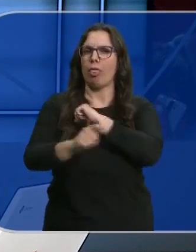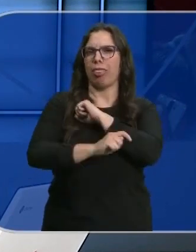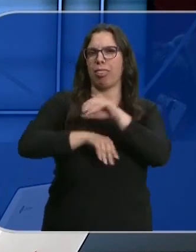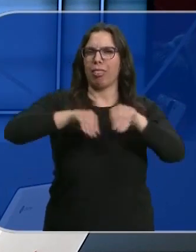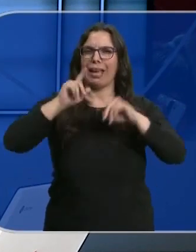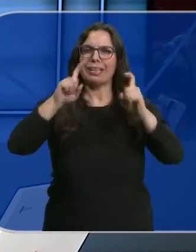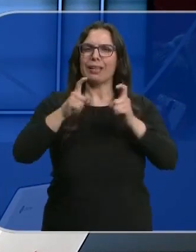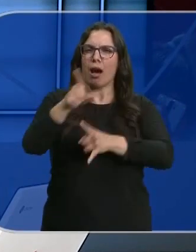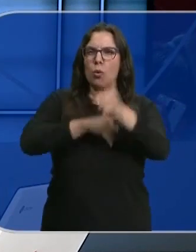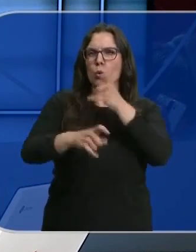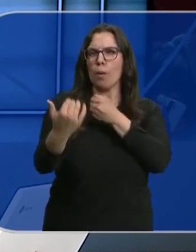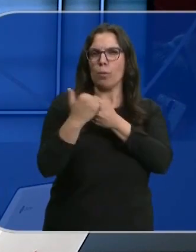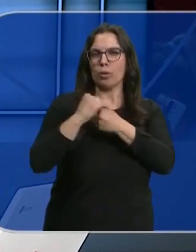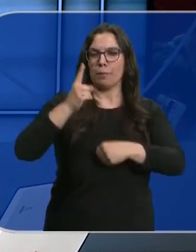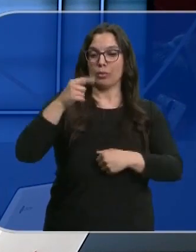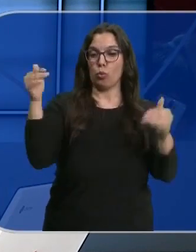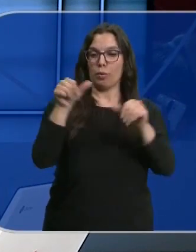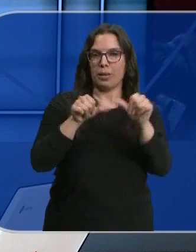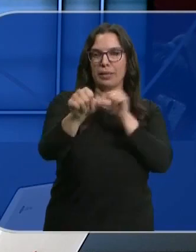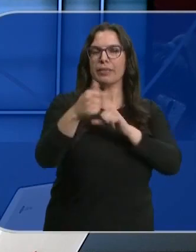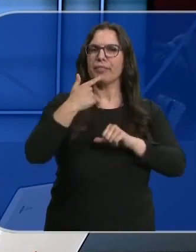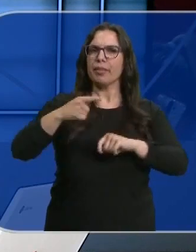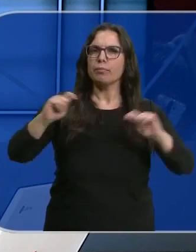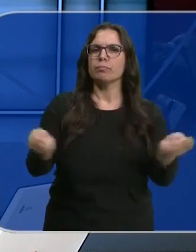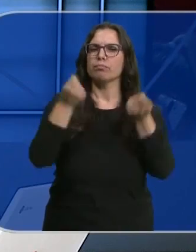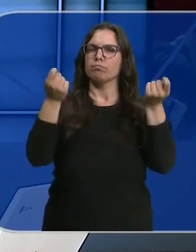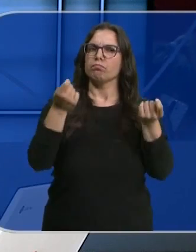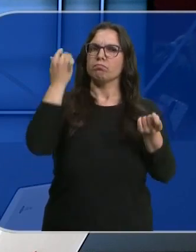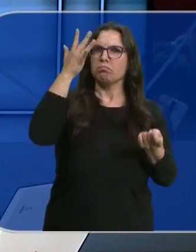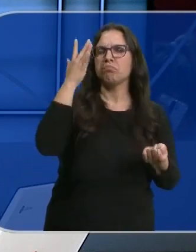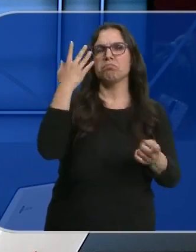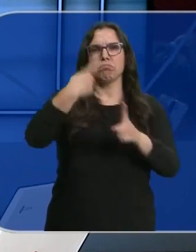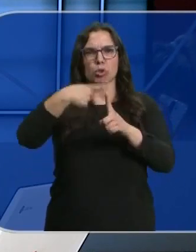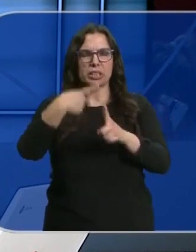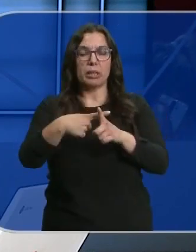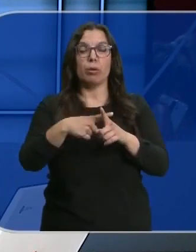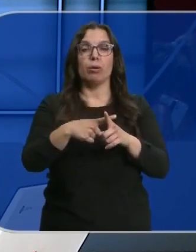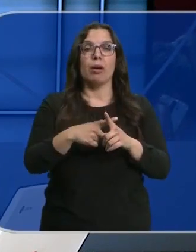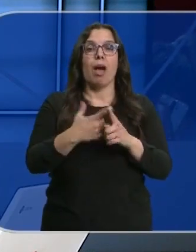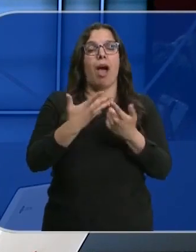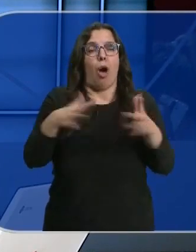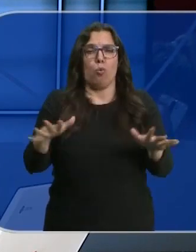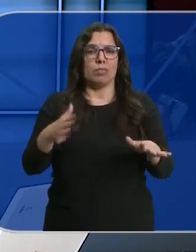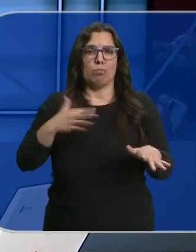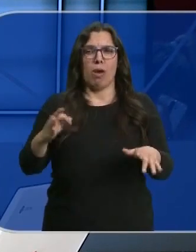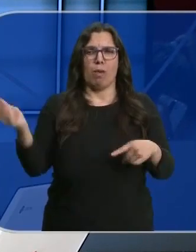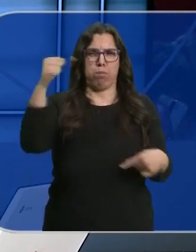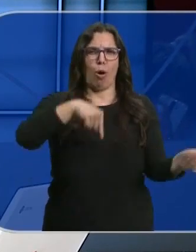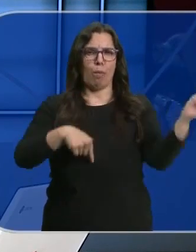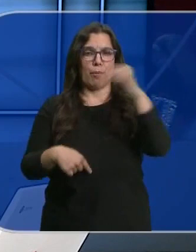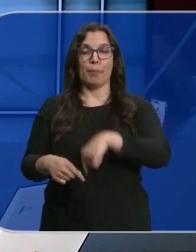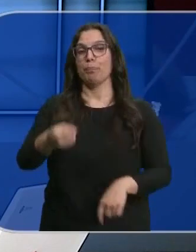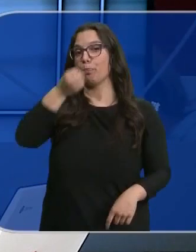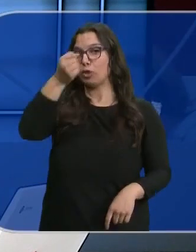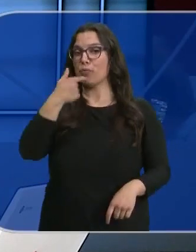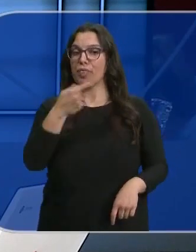movilizar al mayor número de votantes desde el jueves. Prometen campañas con un tono positivo, lo que no es óbice para sus reproches cruzados. El